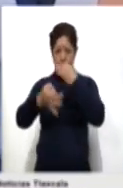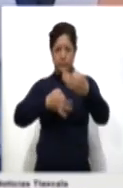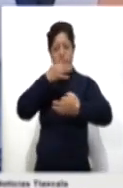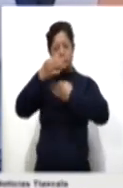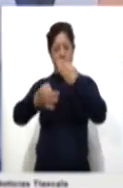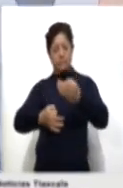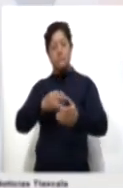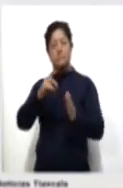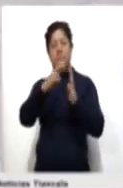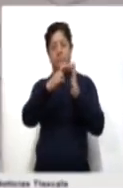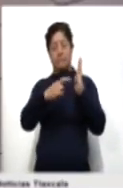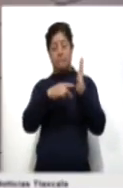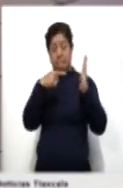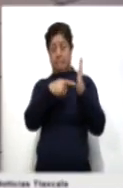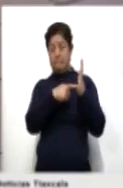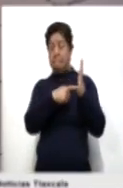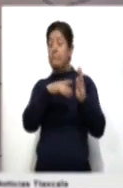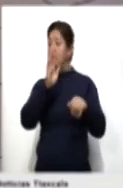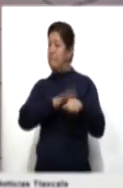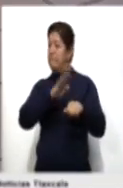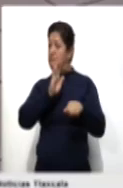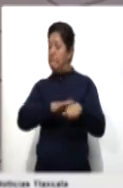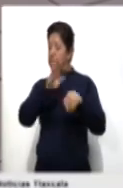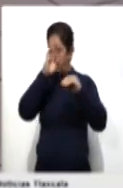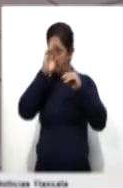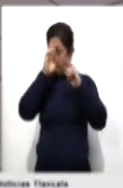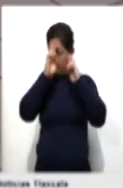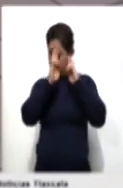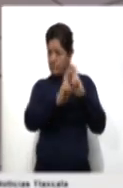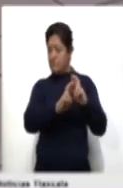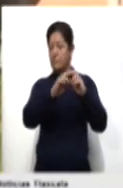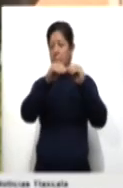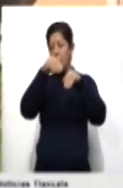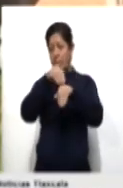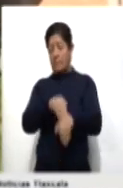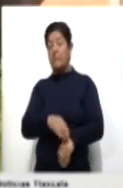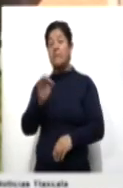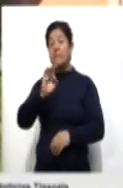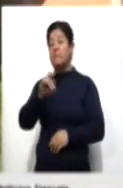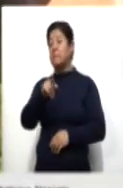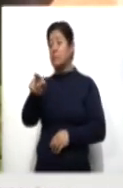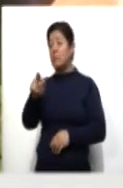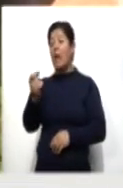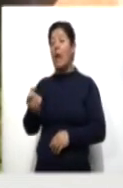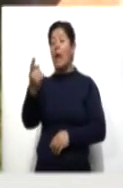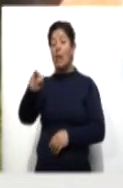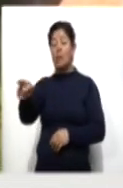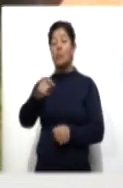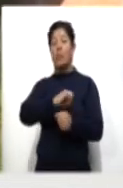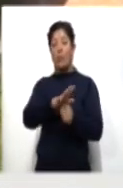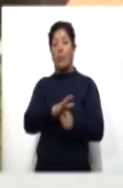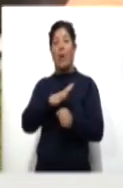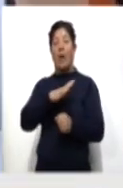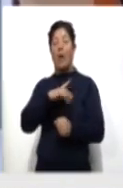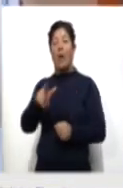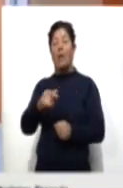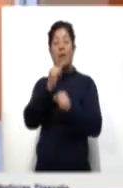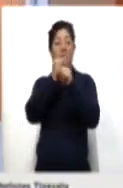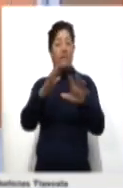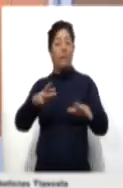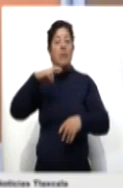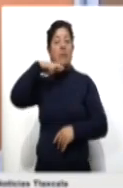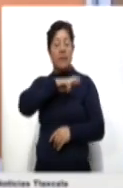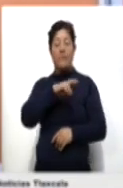sanitarias. Magdalena Hernández indicó que si algún alumno presenta síntomas de COVID-19, se debe informar de